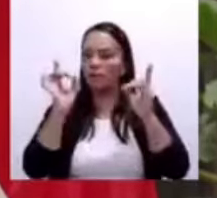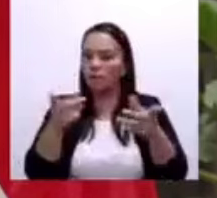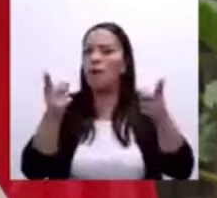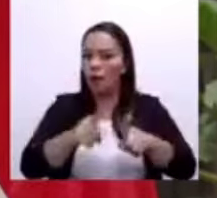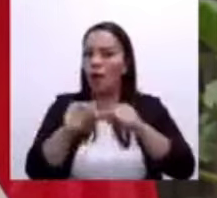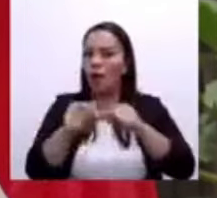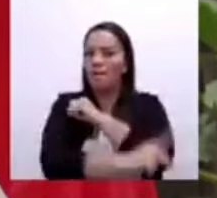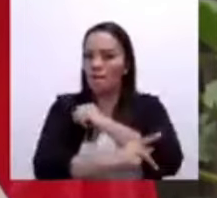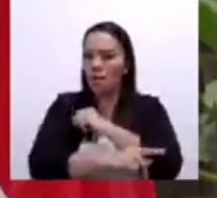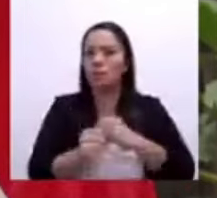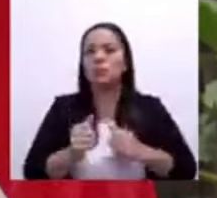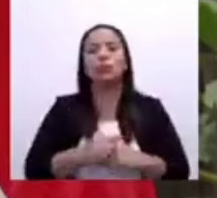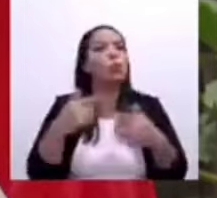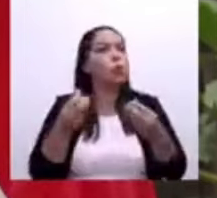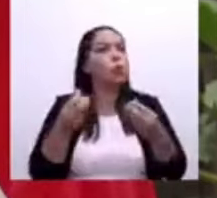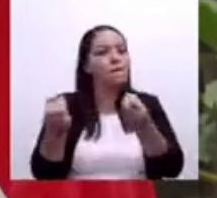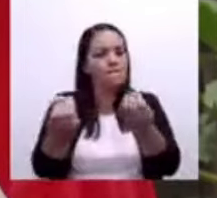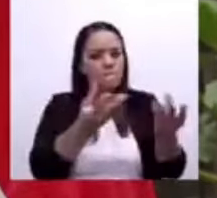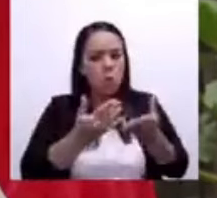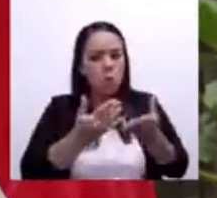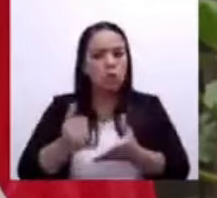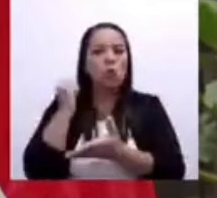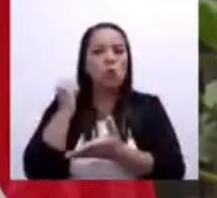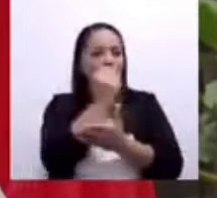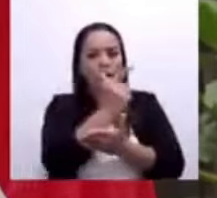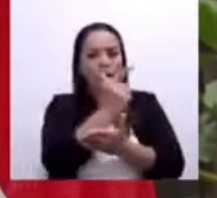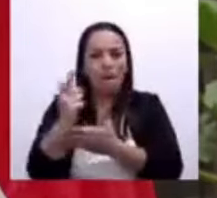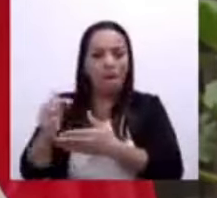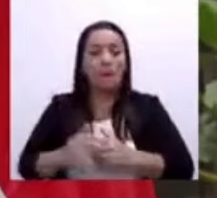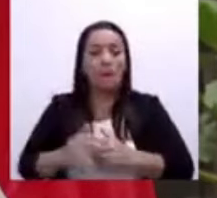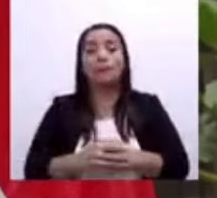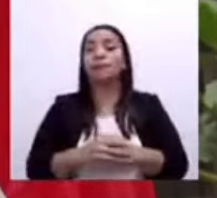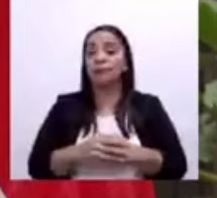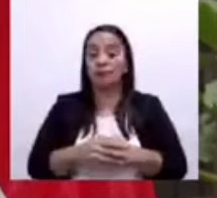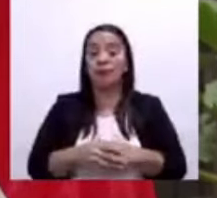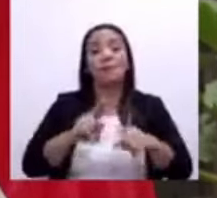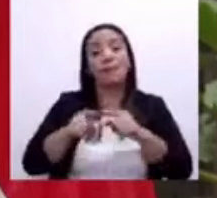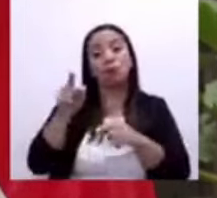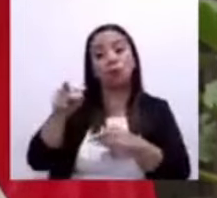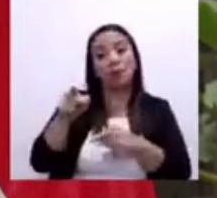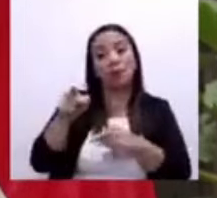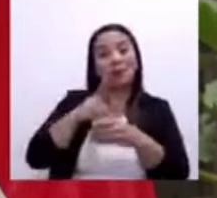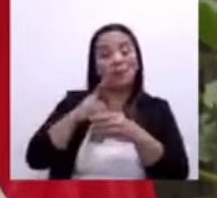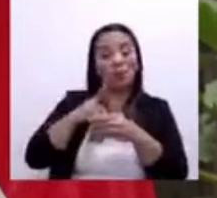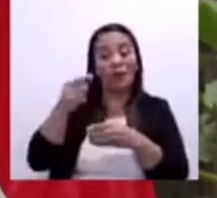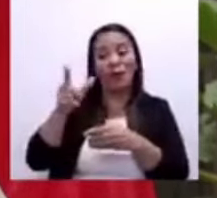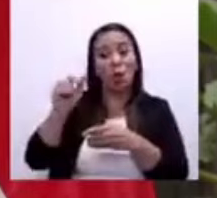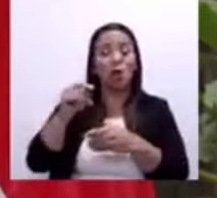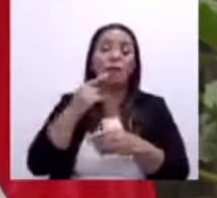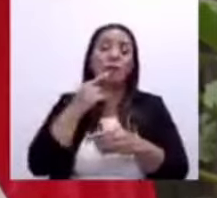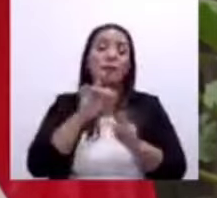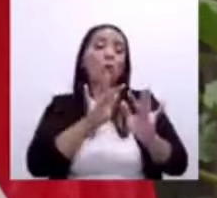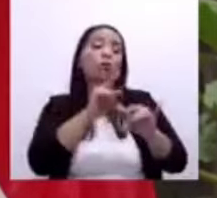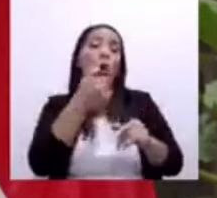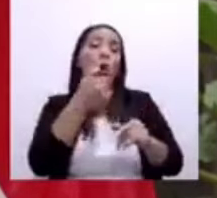criminalidad. y usted lo que está diciendo es, pobrecito este señor. No, doña Gloria,